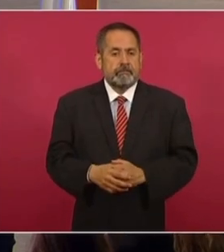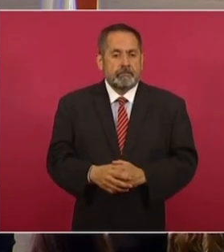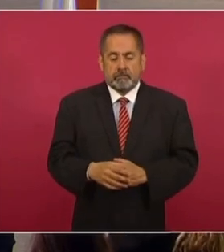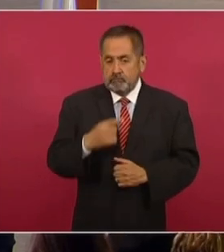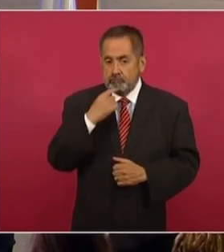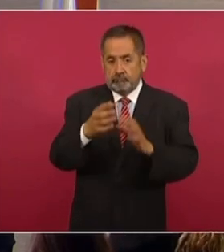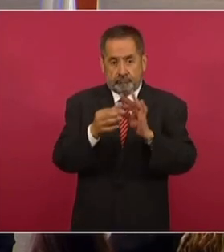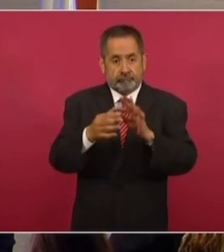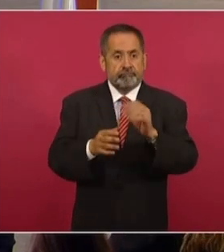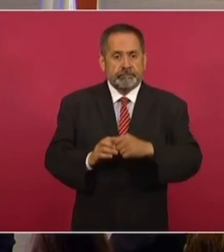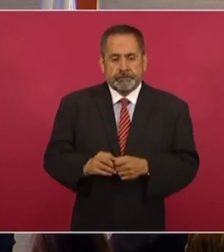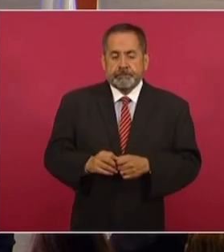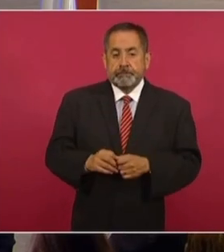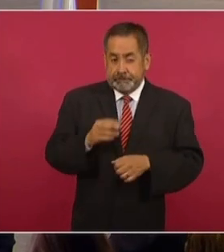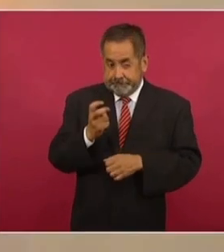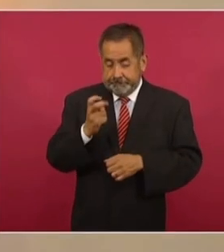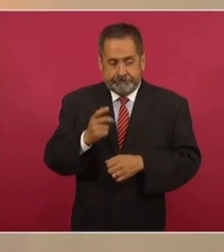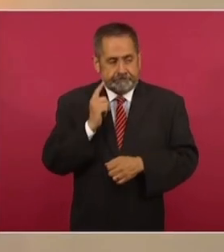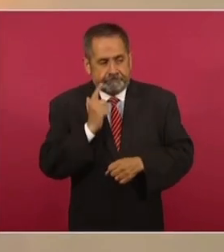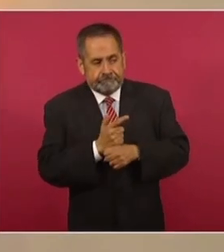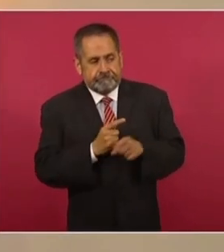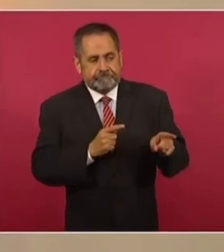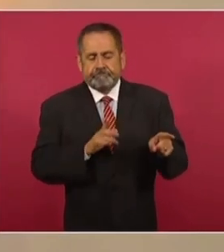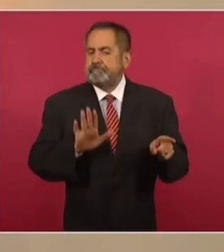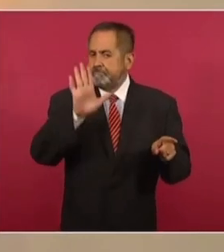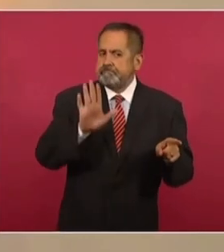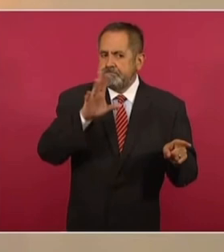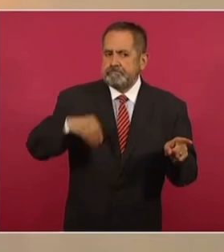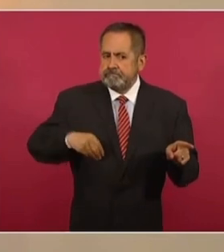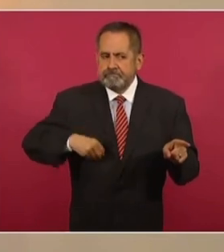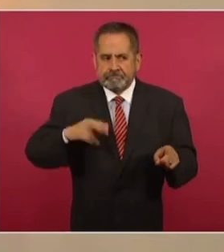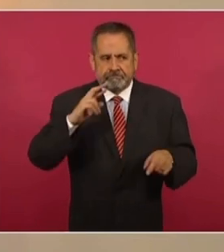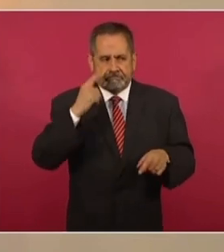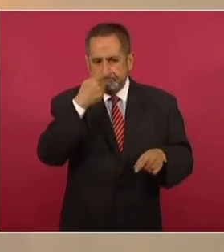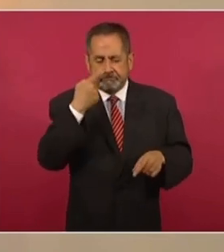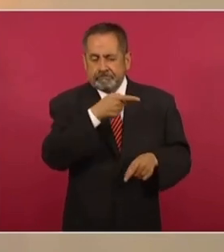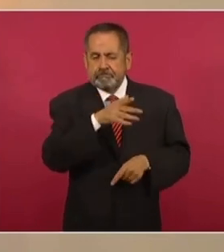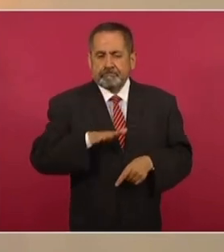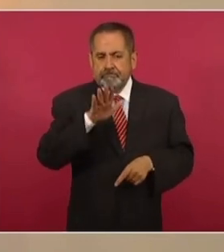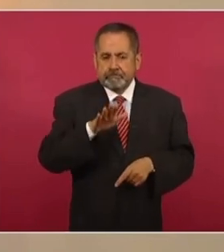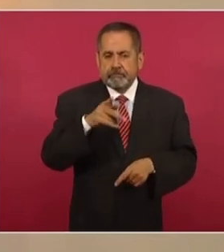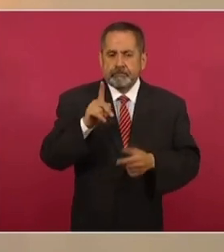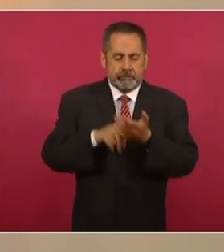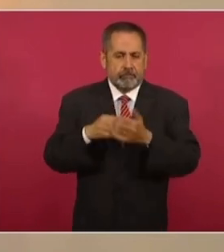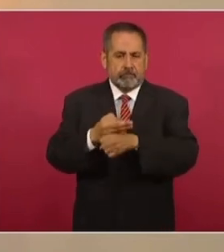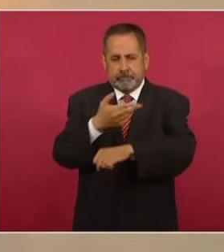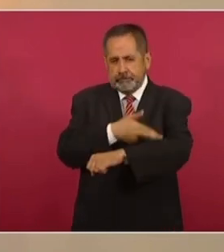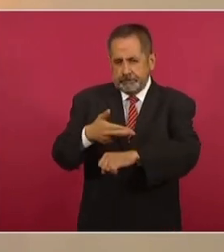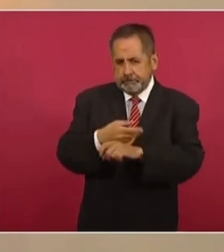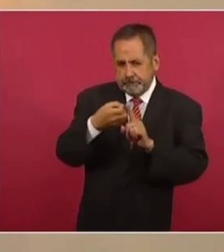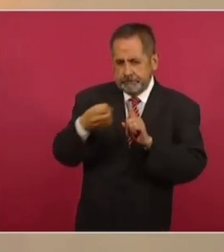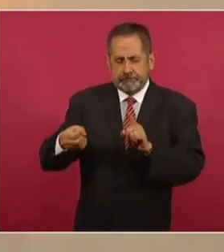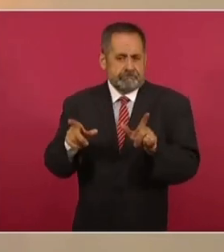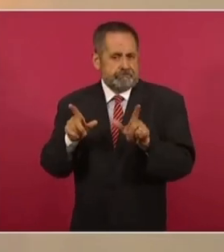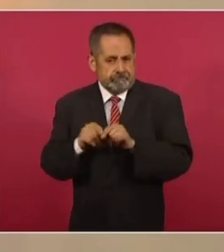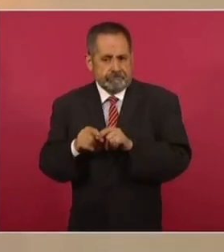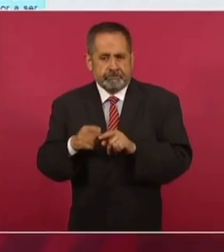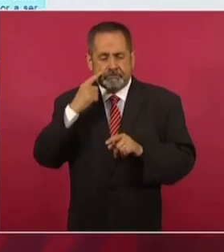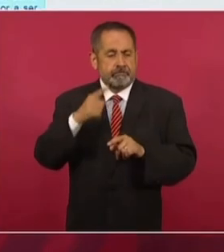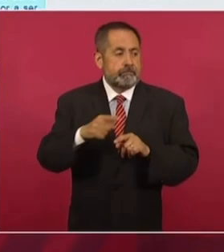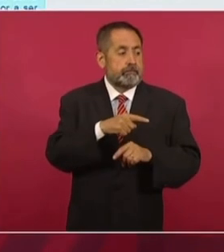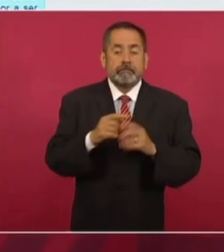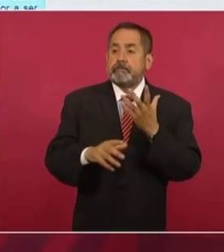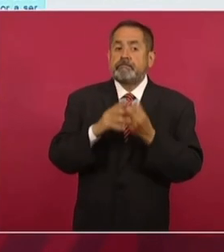señalar que ya se tienen identificados a probables responsables, pero que por un asunto de debido proceso y sobre todo para que no se